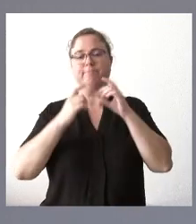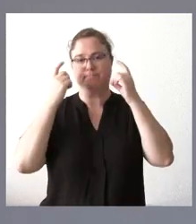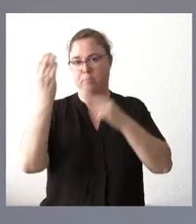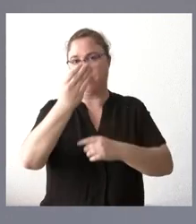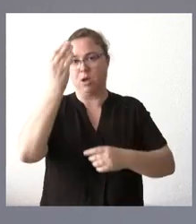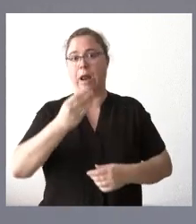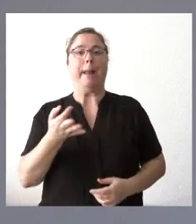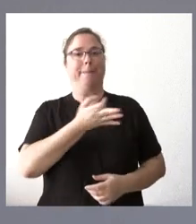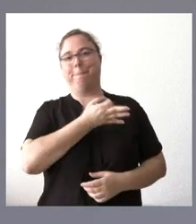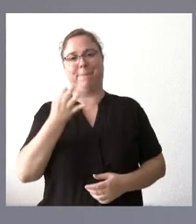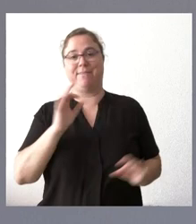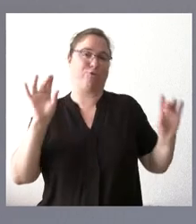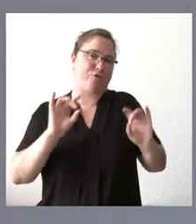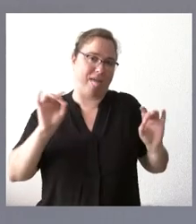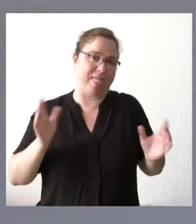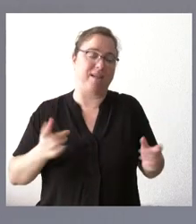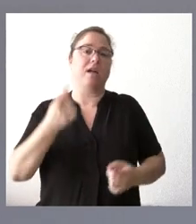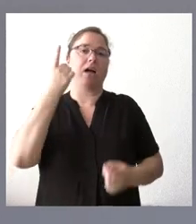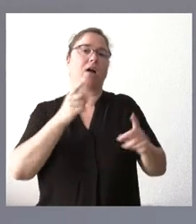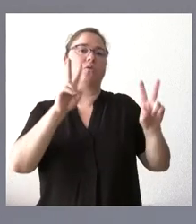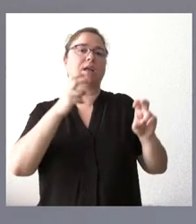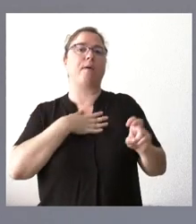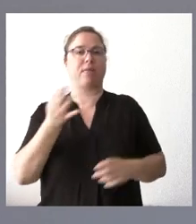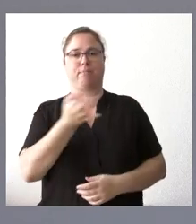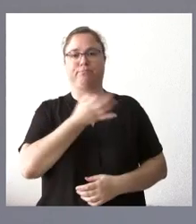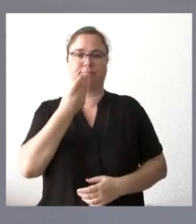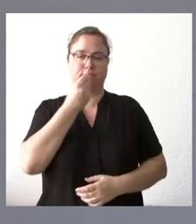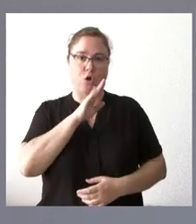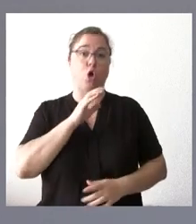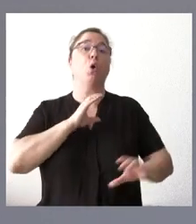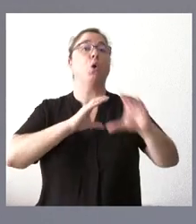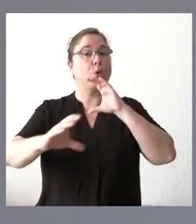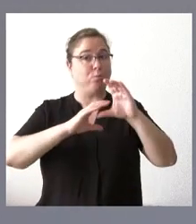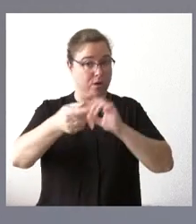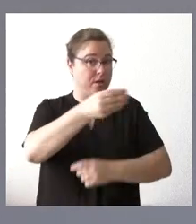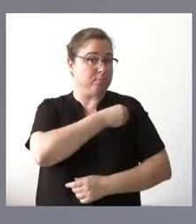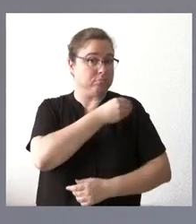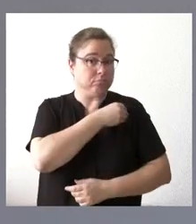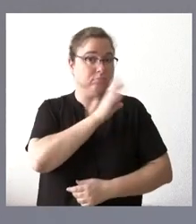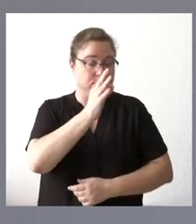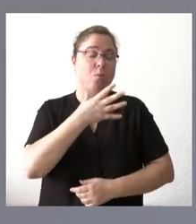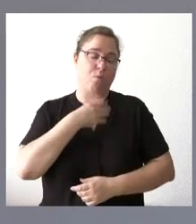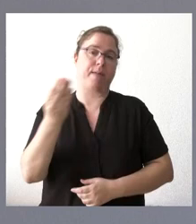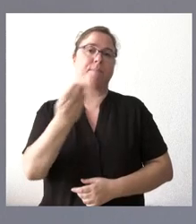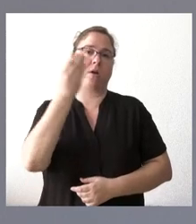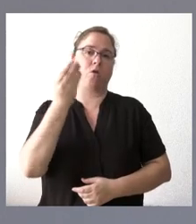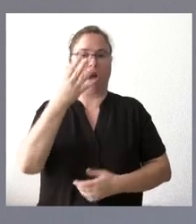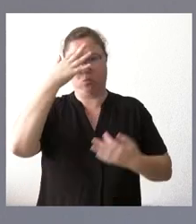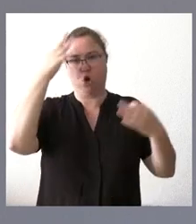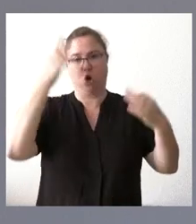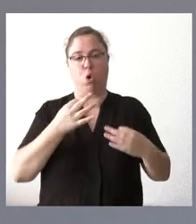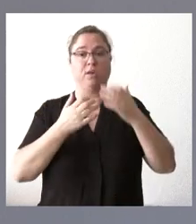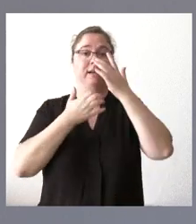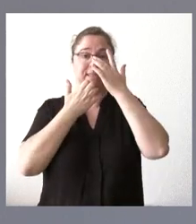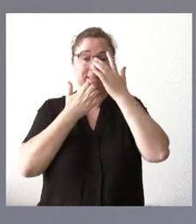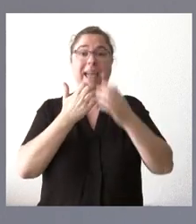Nada es perfecto y seguro que hay temas en los que podemos ser más eficaces y la comunicación nos plantea a usted que puede ser uno de ellos, pues lógicamente si en algo